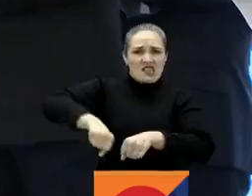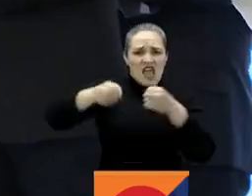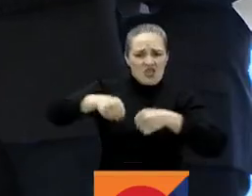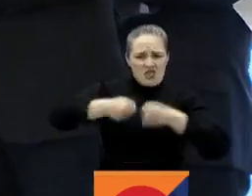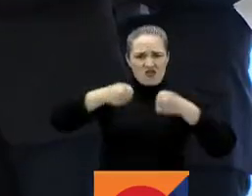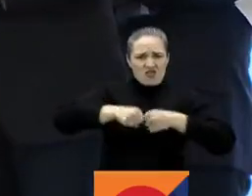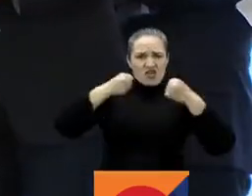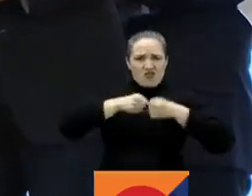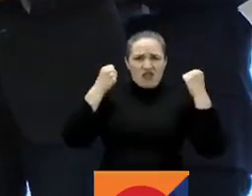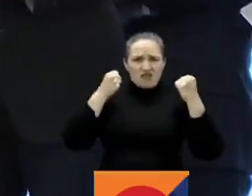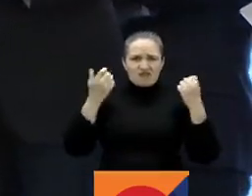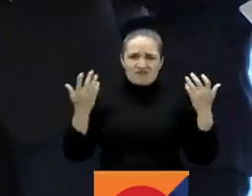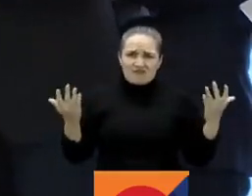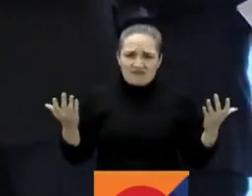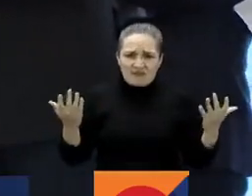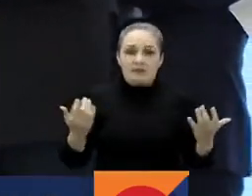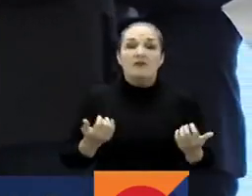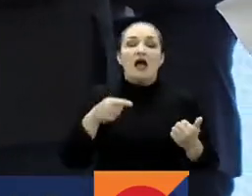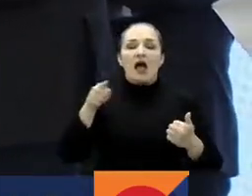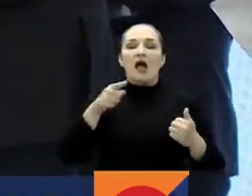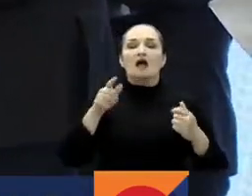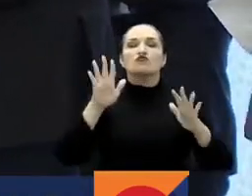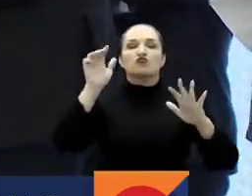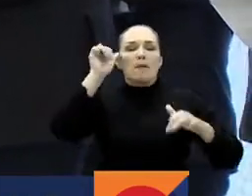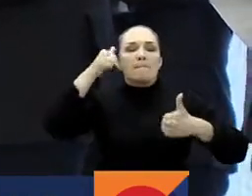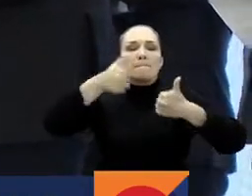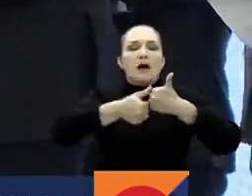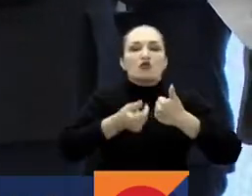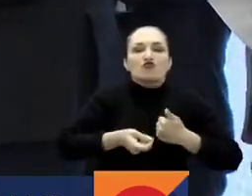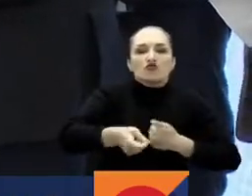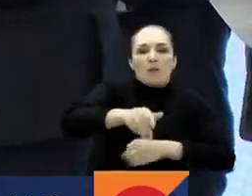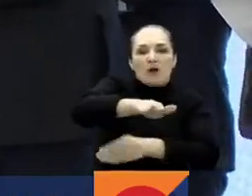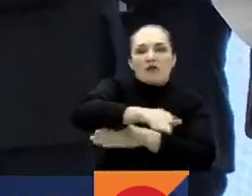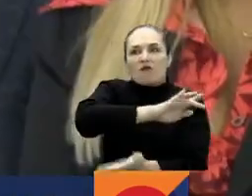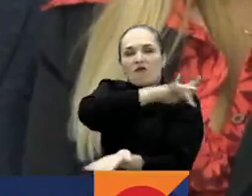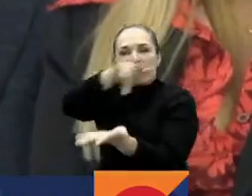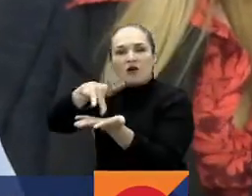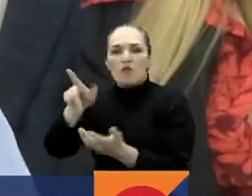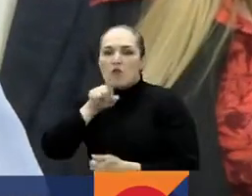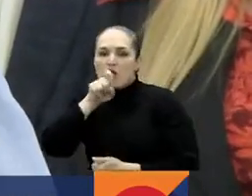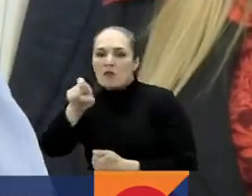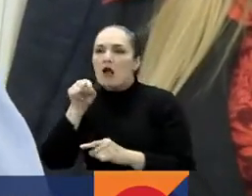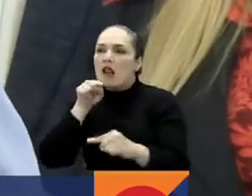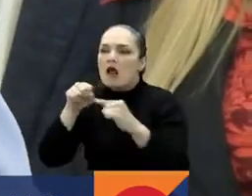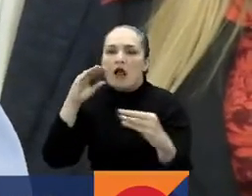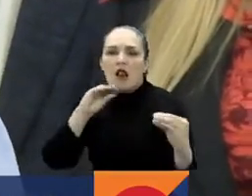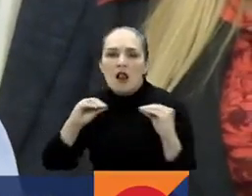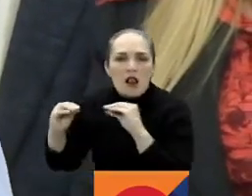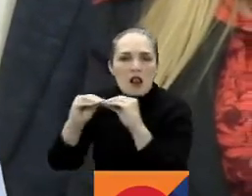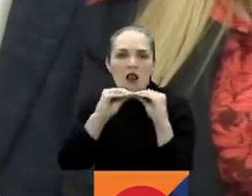habíamos hecho. En la tarde, la campaña del Pacto Histórico se reunirá en Bucaramanga para ultimar detalles en esta última semana de campaña.